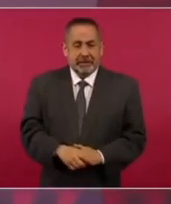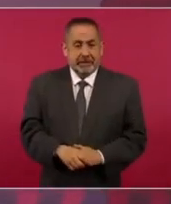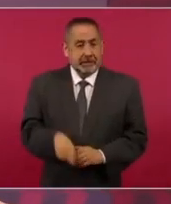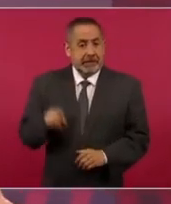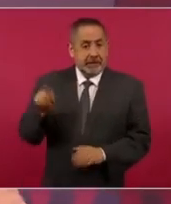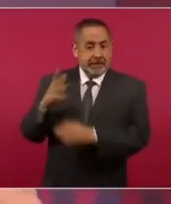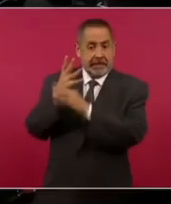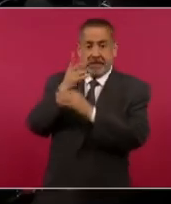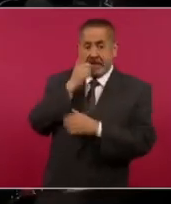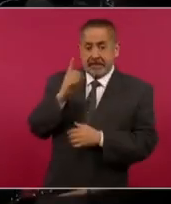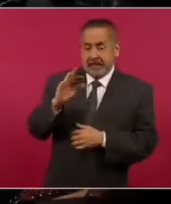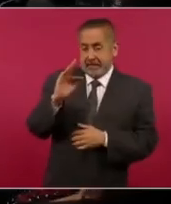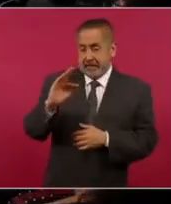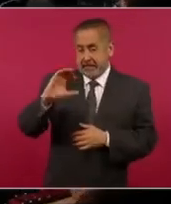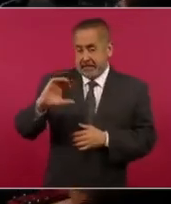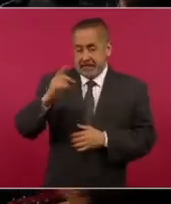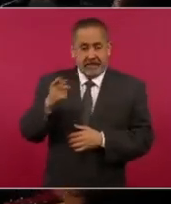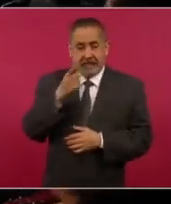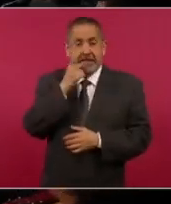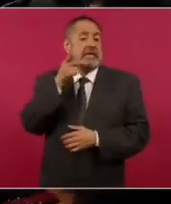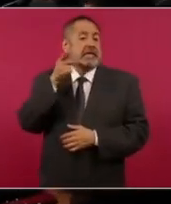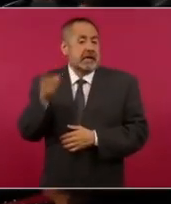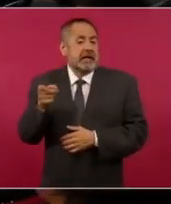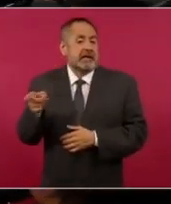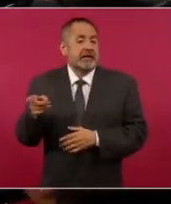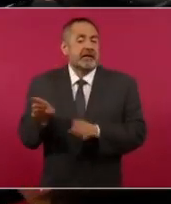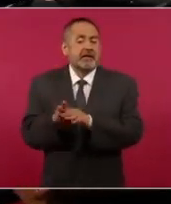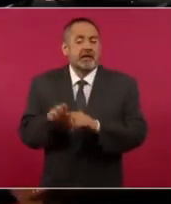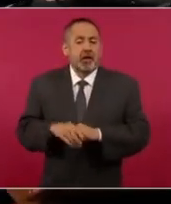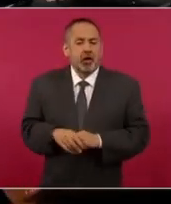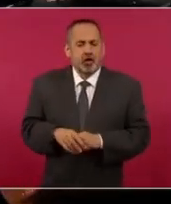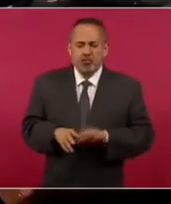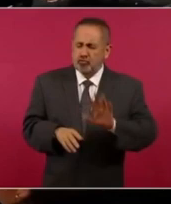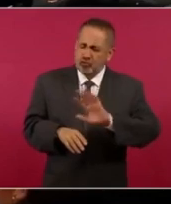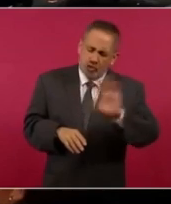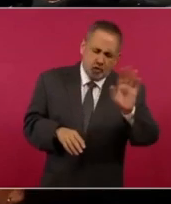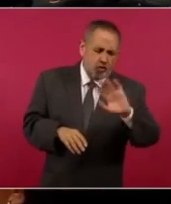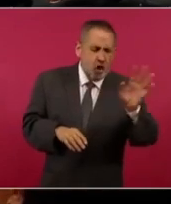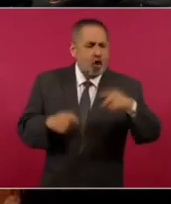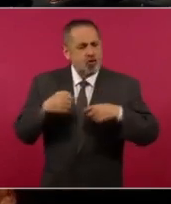Dijo que él enfrentó